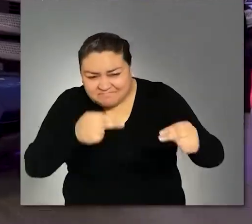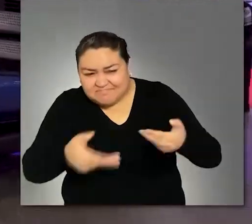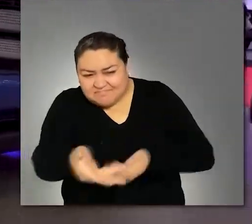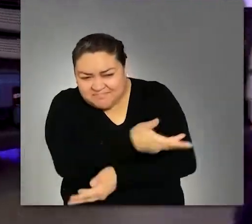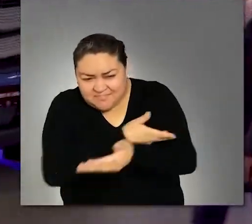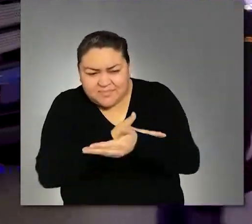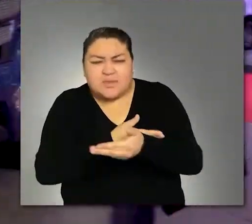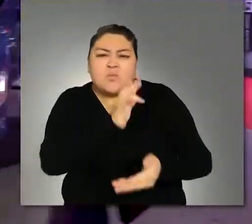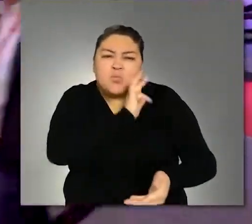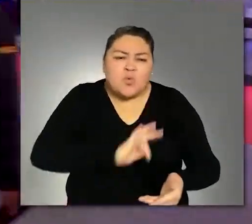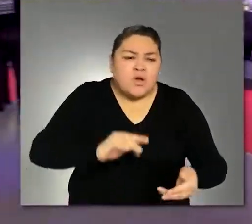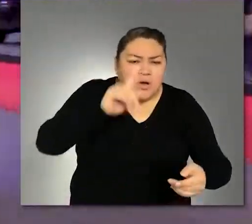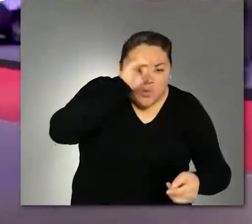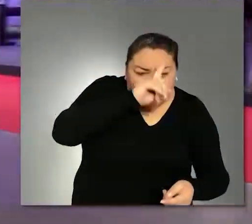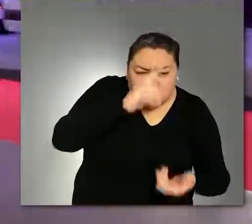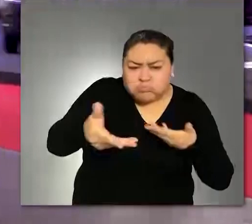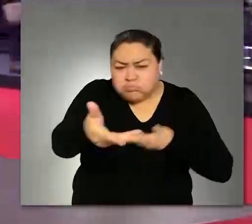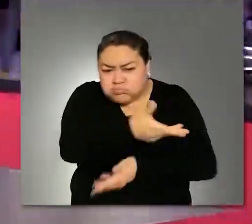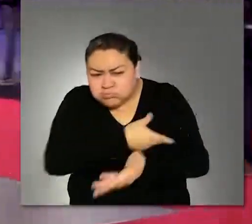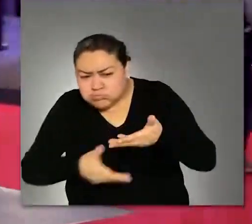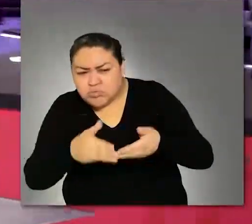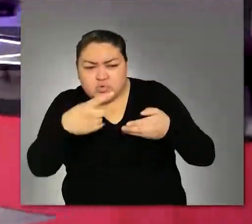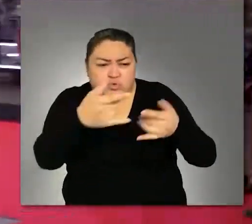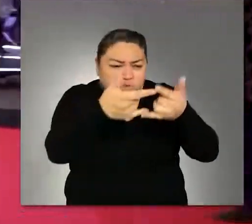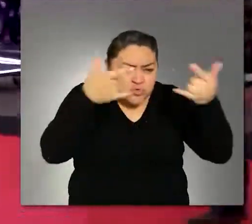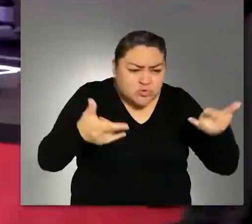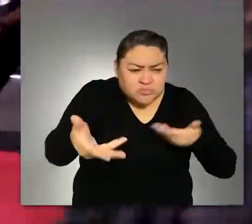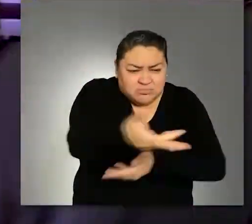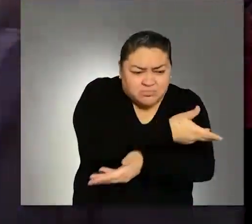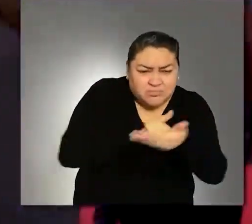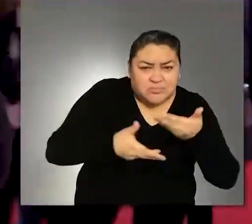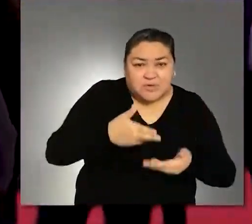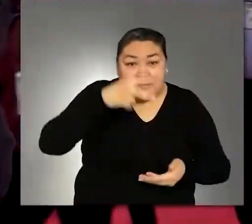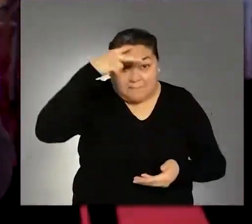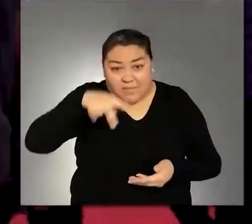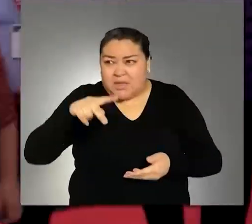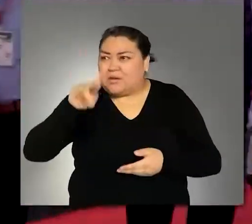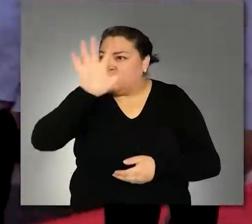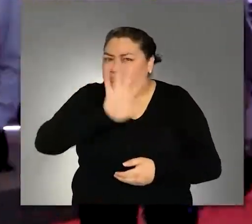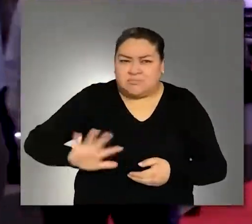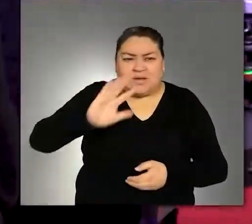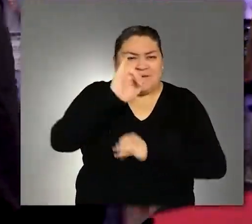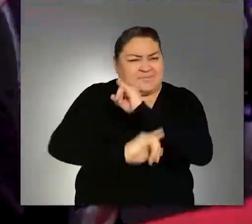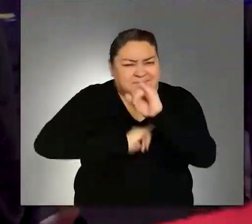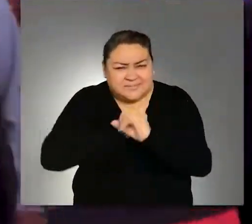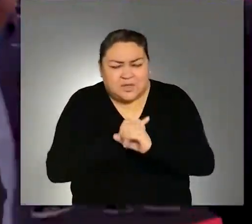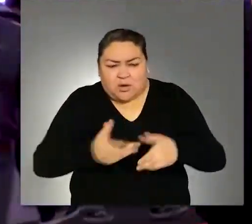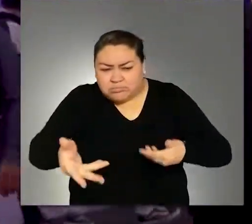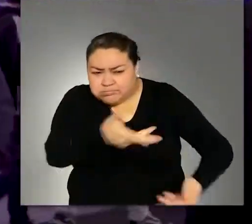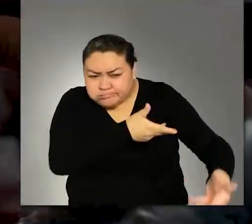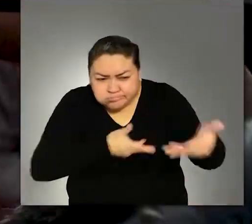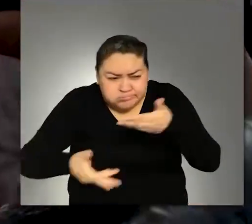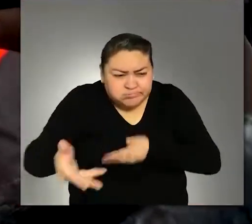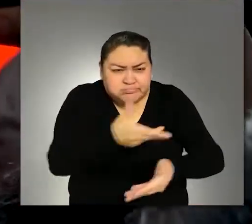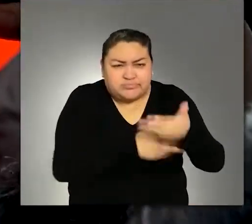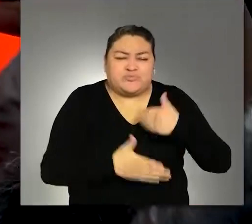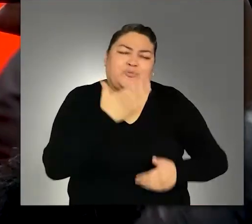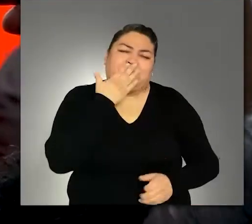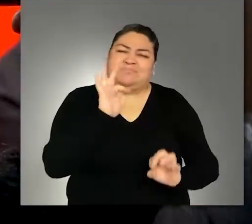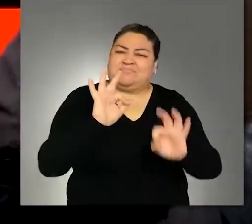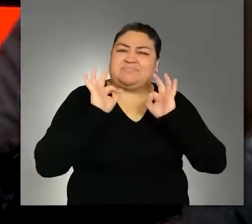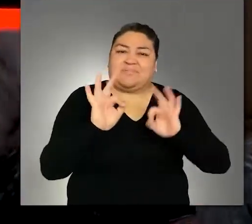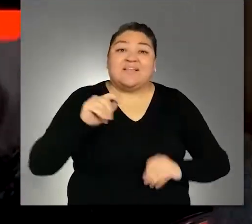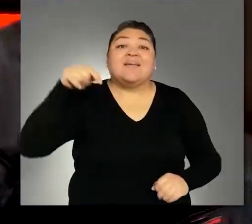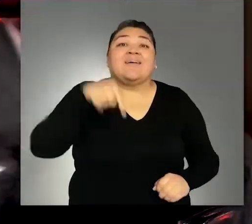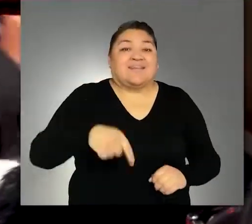estratégicas, para intercambiar experiencias a nivel nacional, regional e internacional y, justamente,